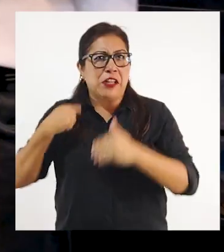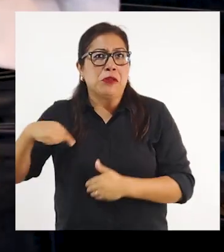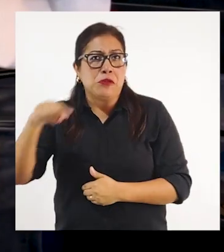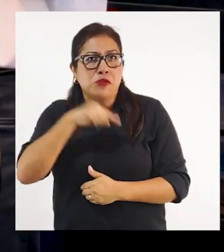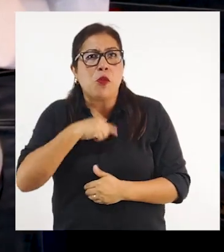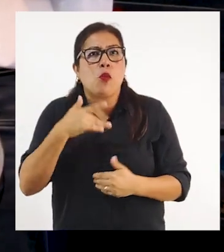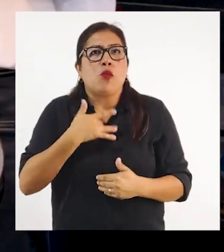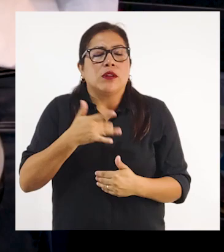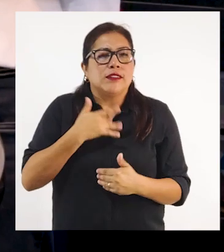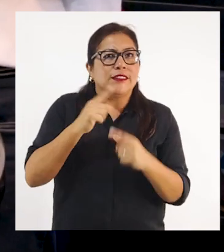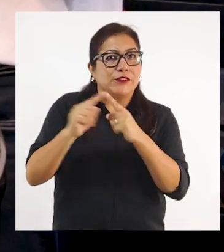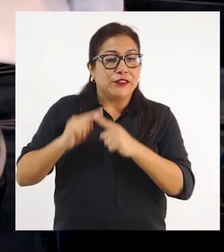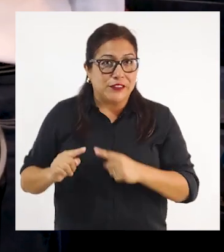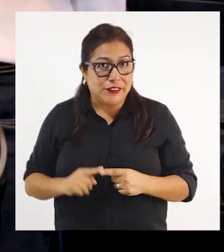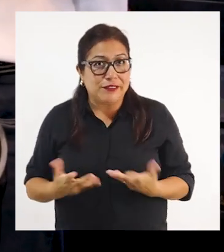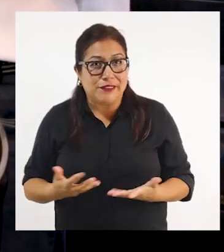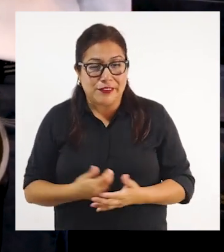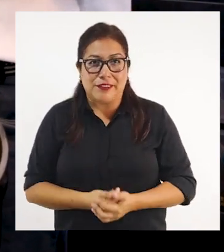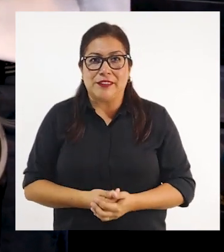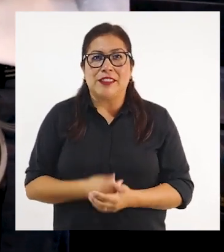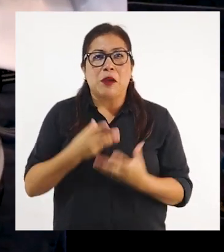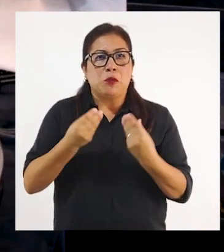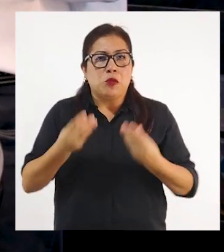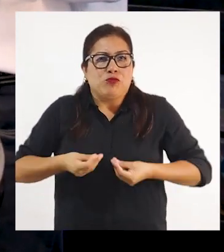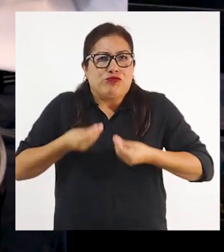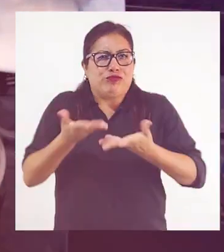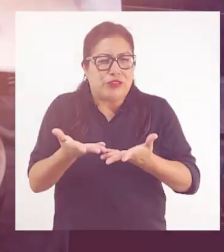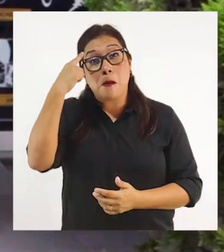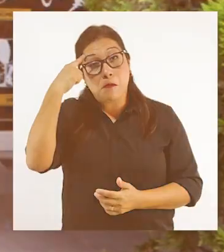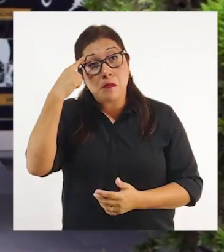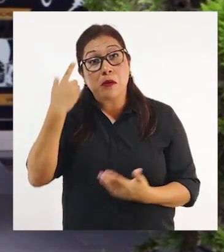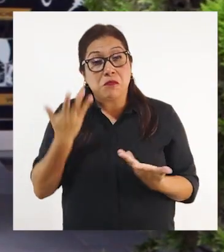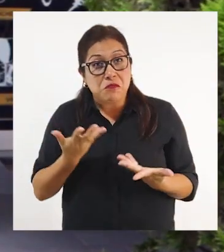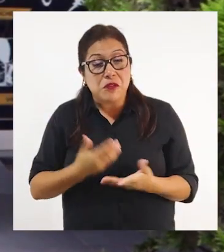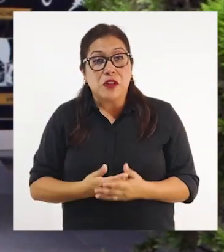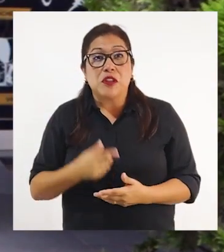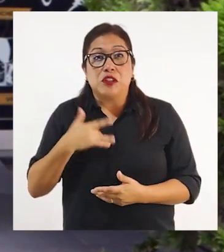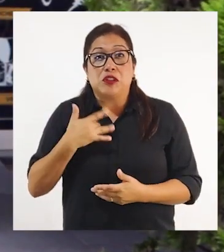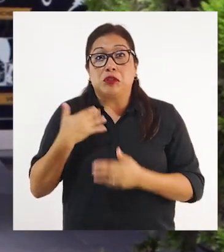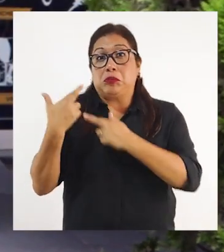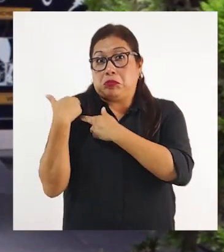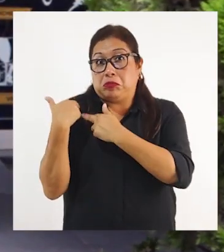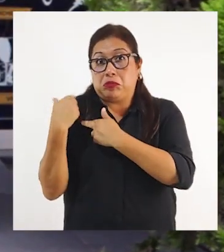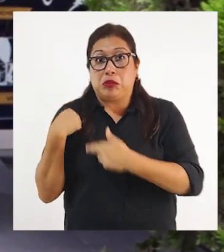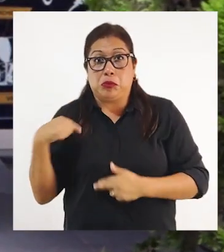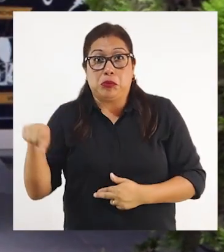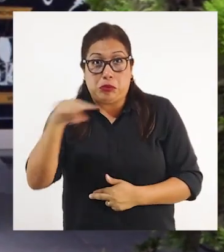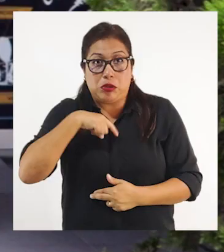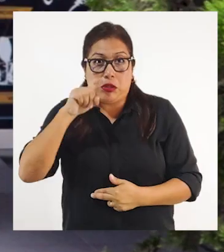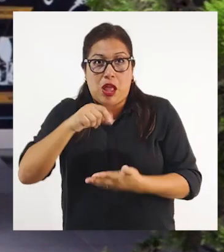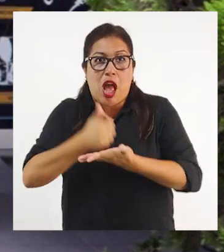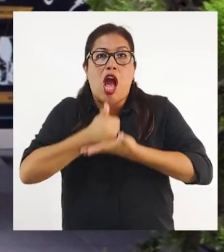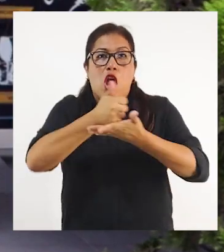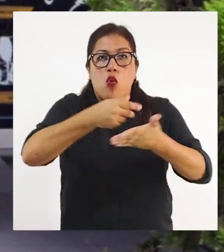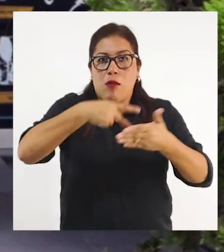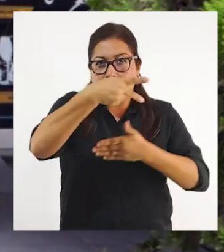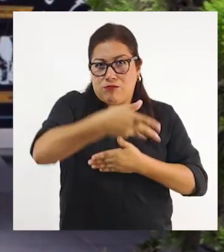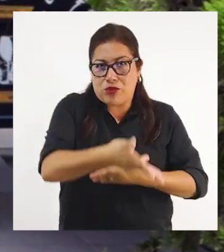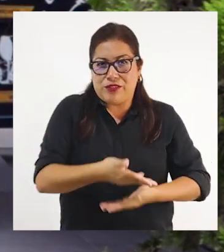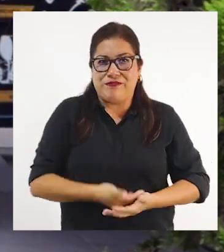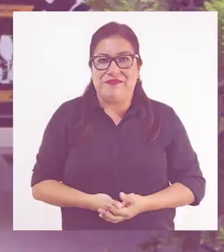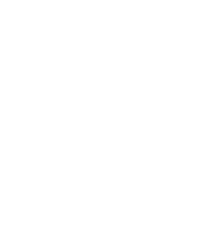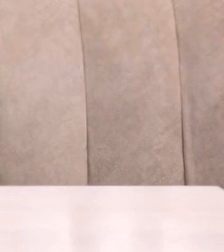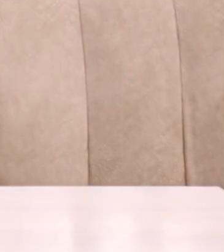nosotros, sensoriales, y tienen mucho por dar. Es un deber para nosotros ayudar al